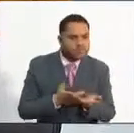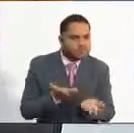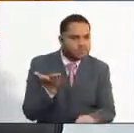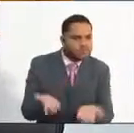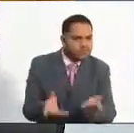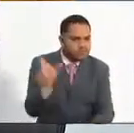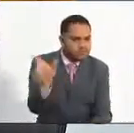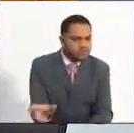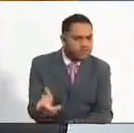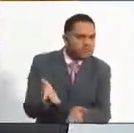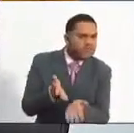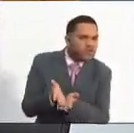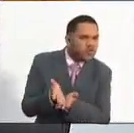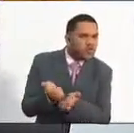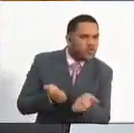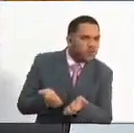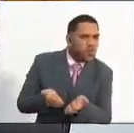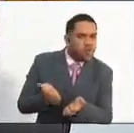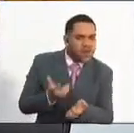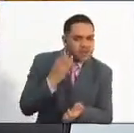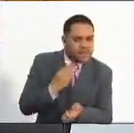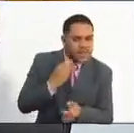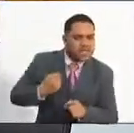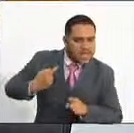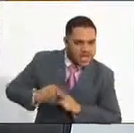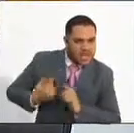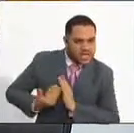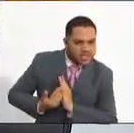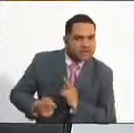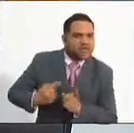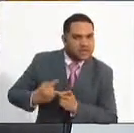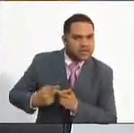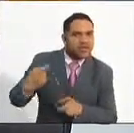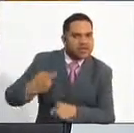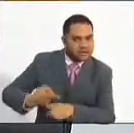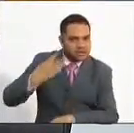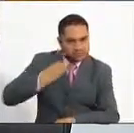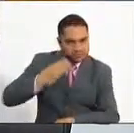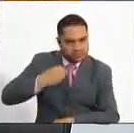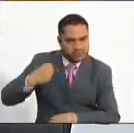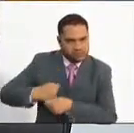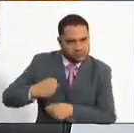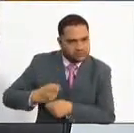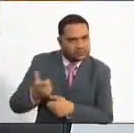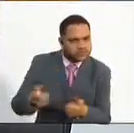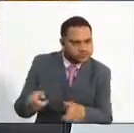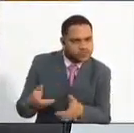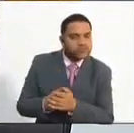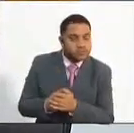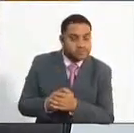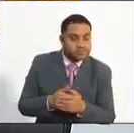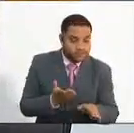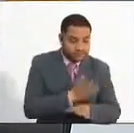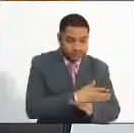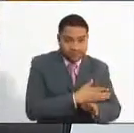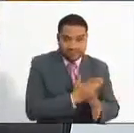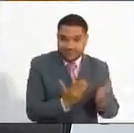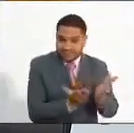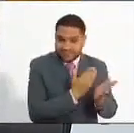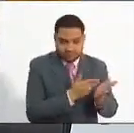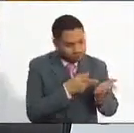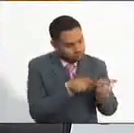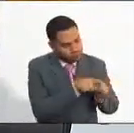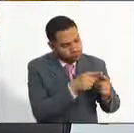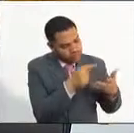y de experiencia requeridos para desempeñar el empleo, que a su vez son tomados del manual de funciones. Y los manuales de funciones son